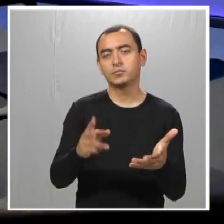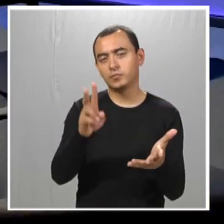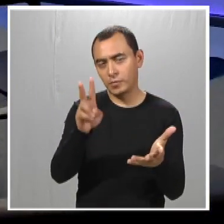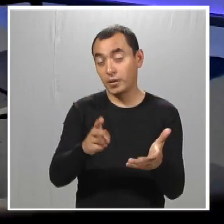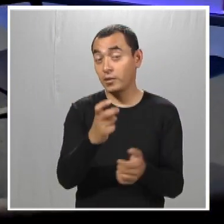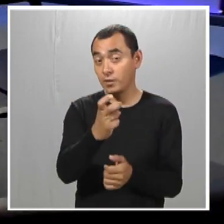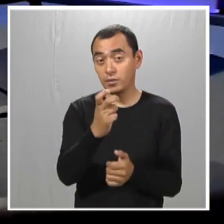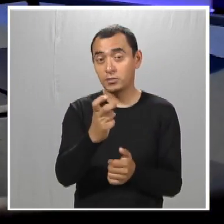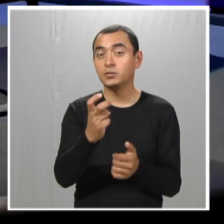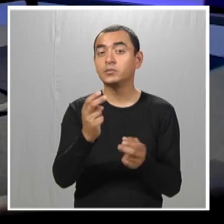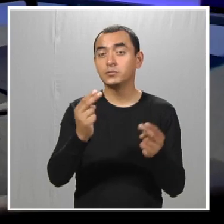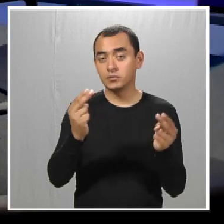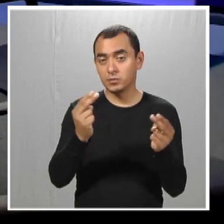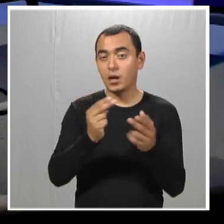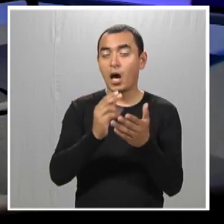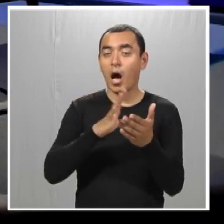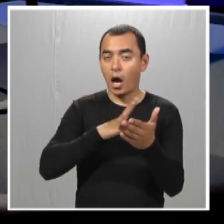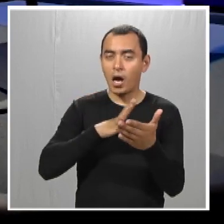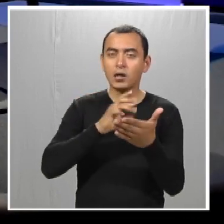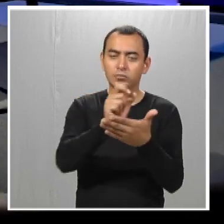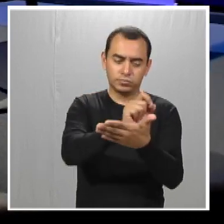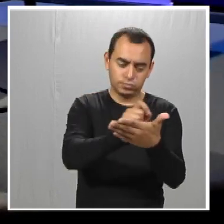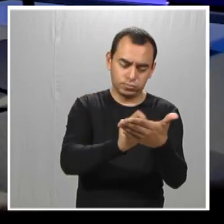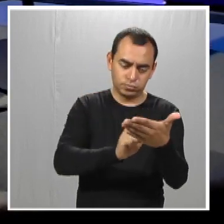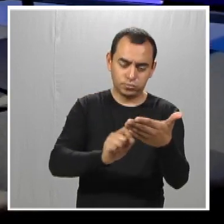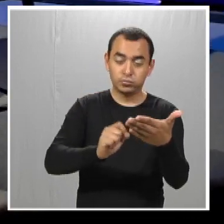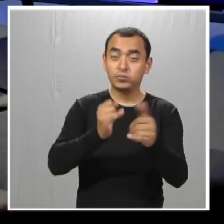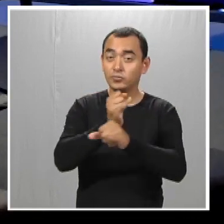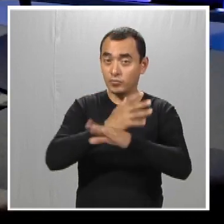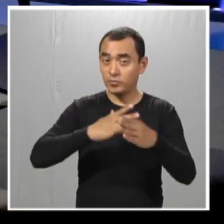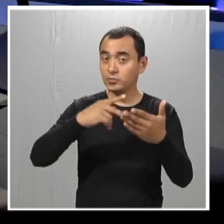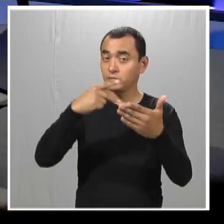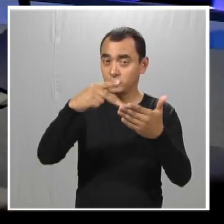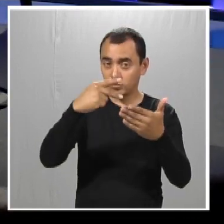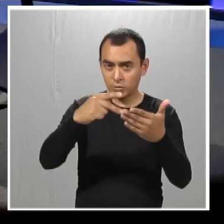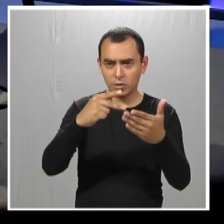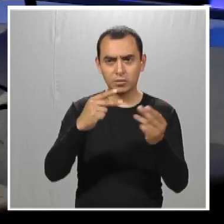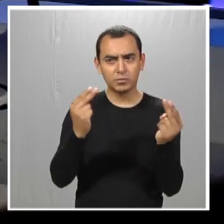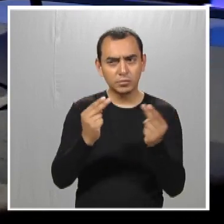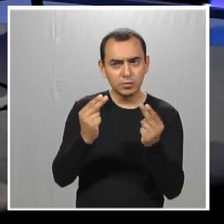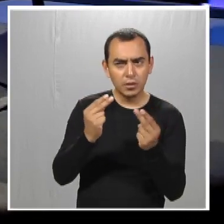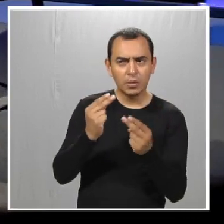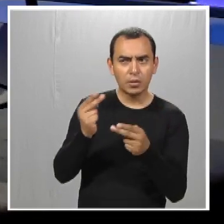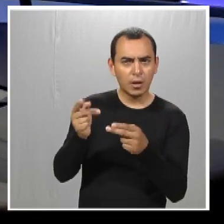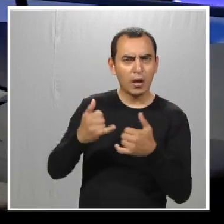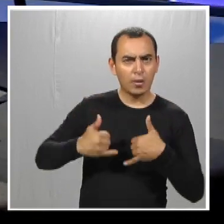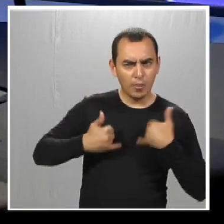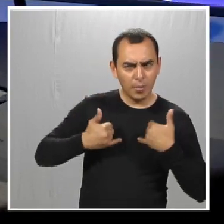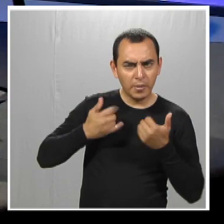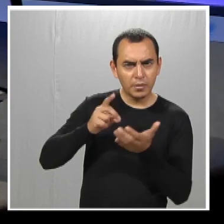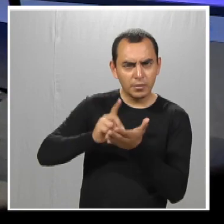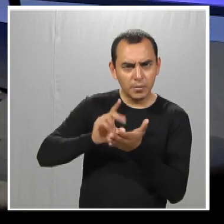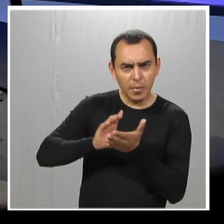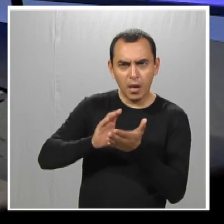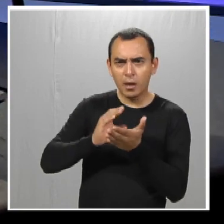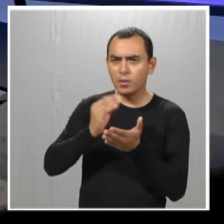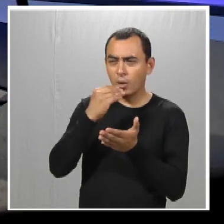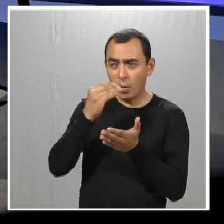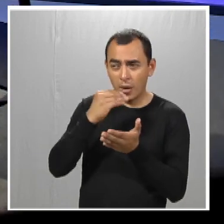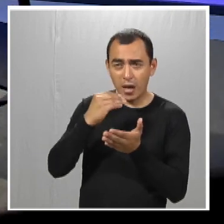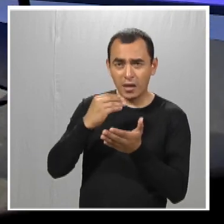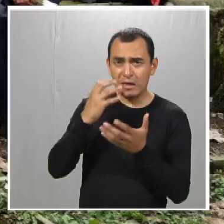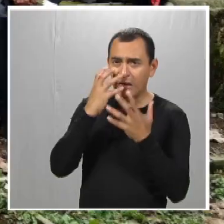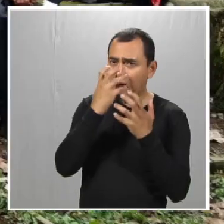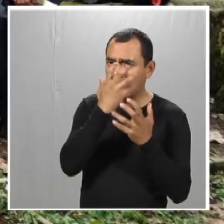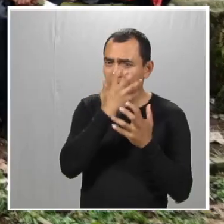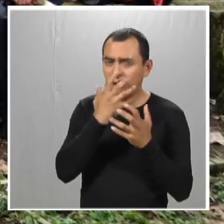Y realmente nada más eso, llenar, si se les pide un formulario donde tienen que poner, nosotros también tenemos que saber si el chico tiene alguna restricción